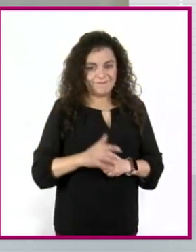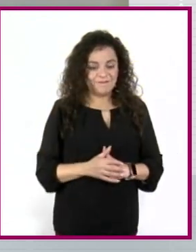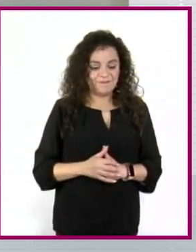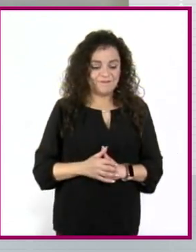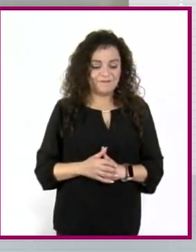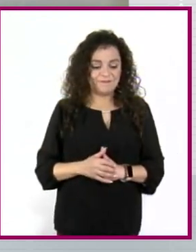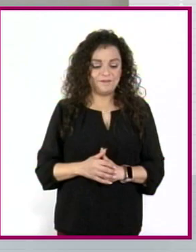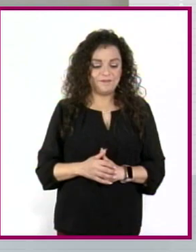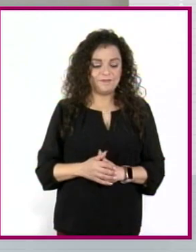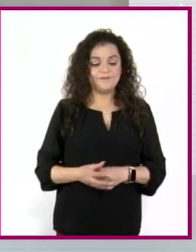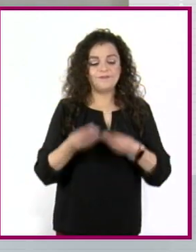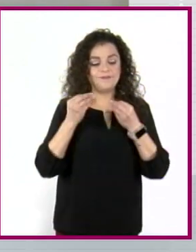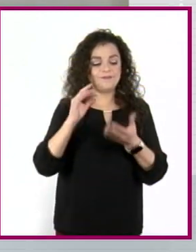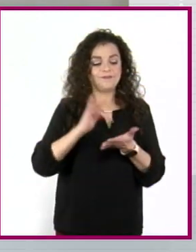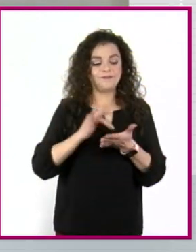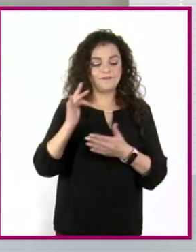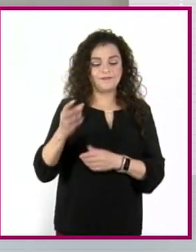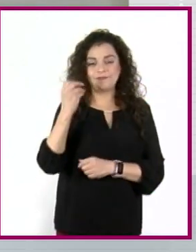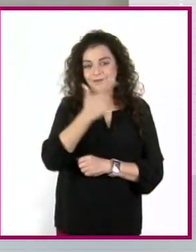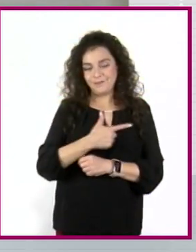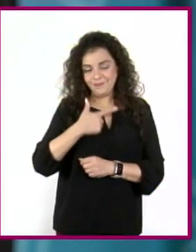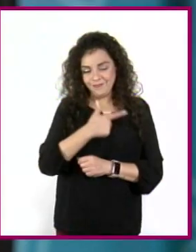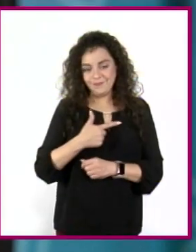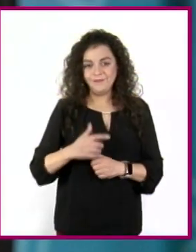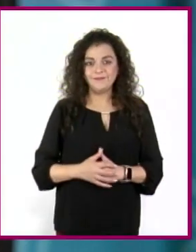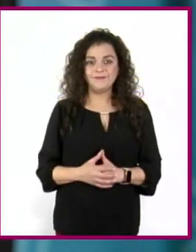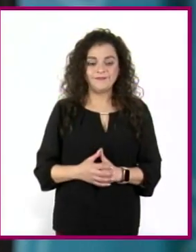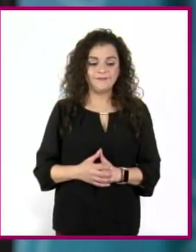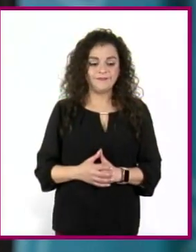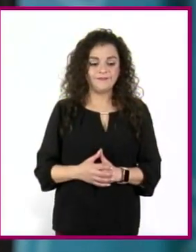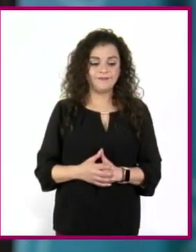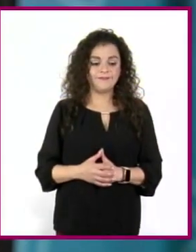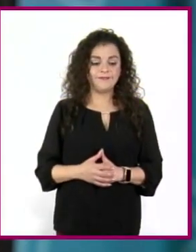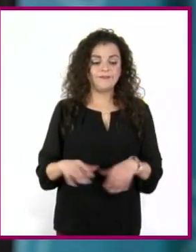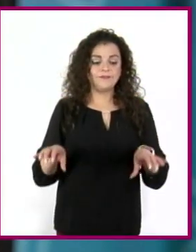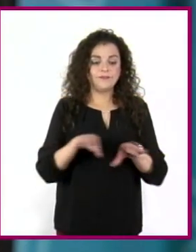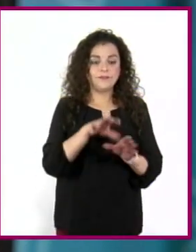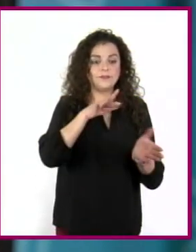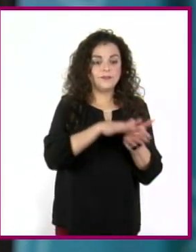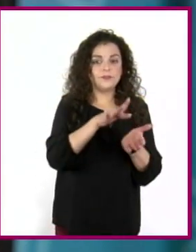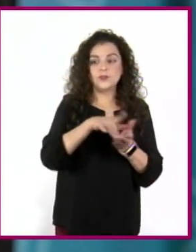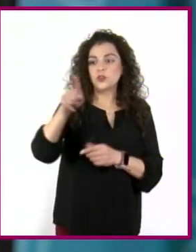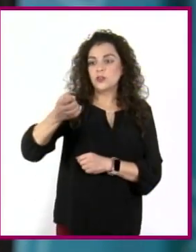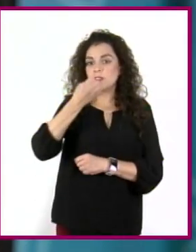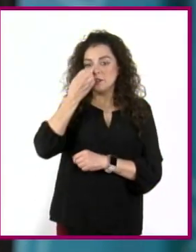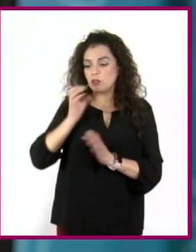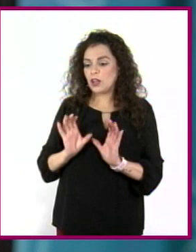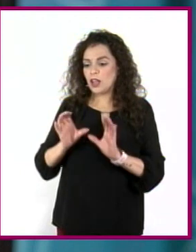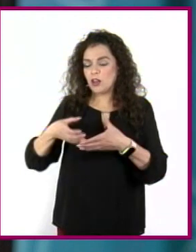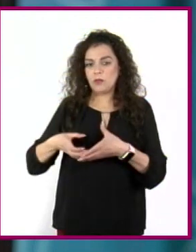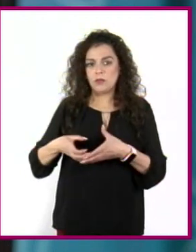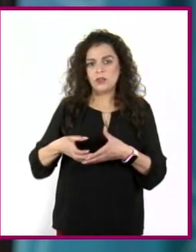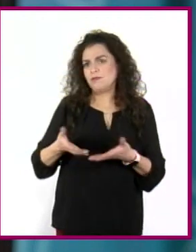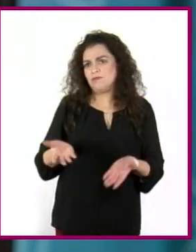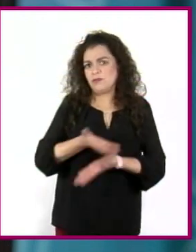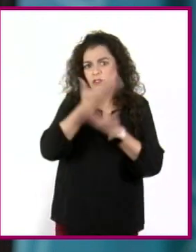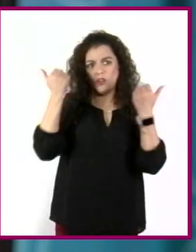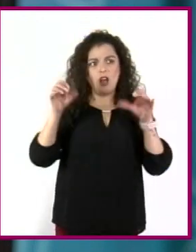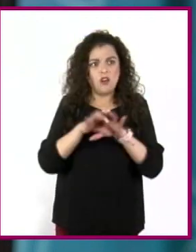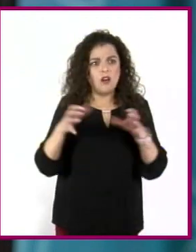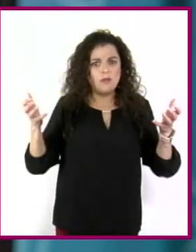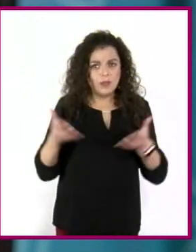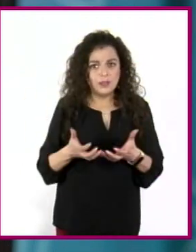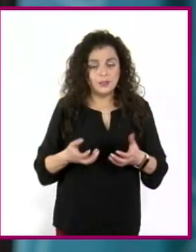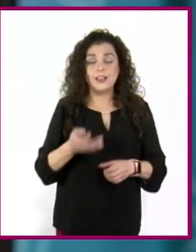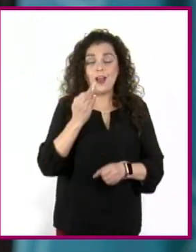bueno, muchas gracias. Mucho gusto. ¿Cómo apoyas a tu escuela o a tu comunidad? Si no sabes cómo hacerlo, vamos a